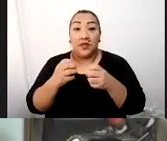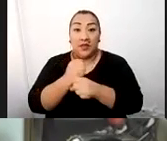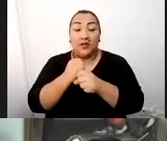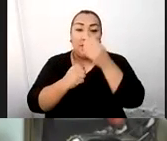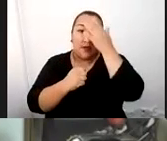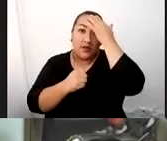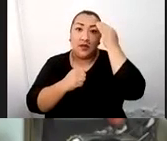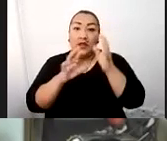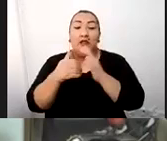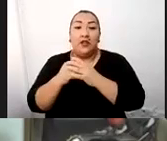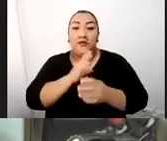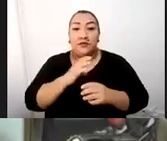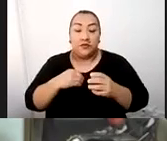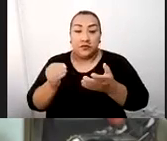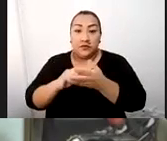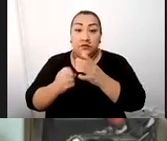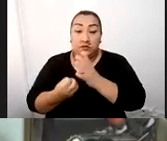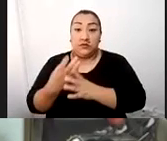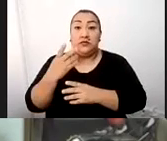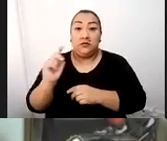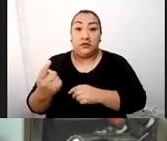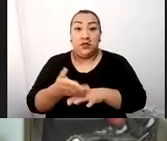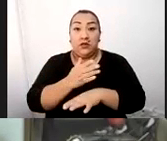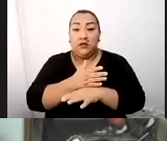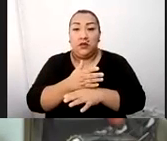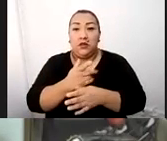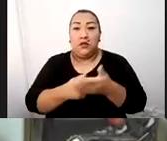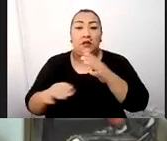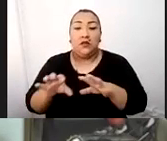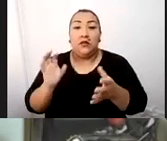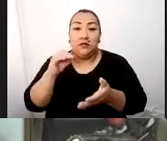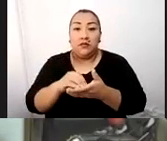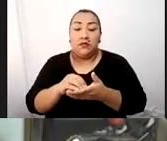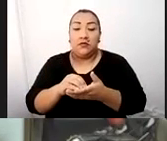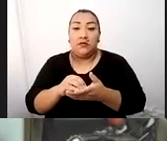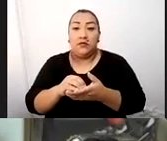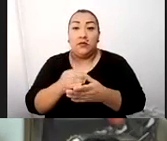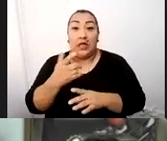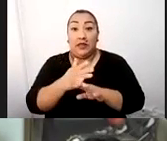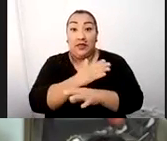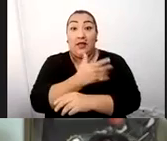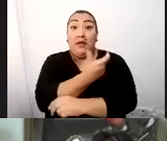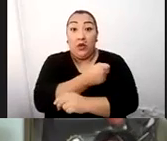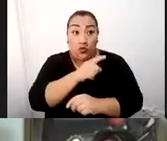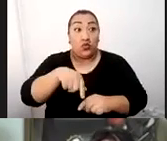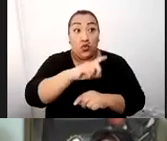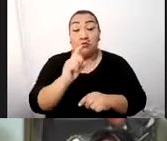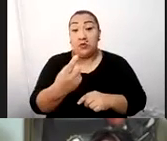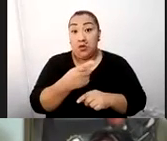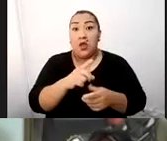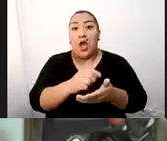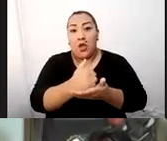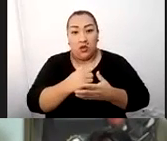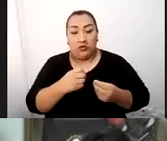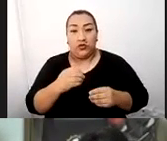manera de la activación. Realmente los primeros que se llegaron a vacunar fueron estos hermanos, y entonces ayudó bastante con el